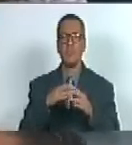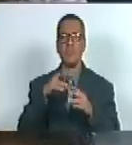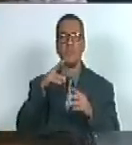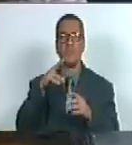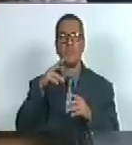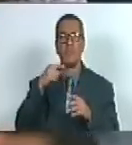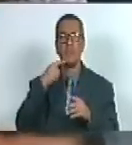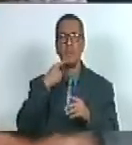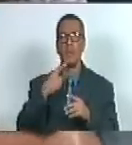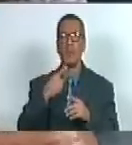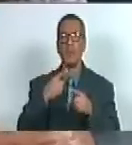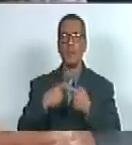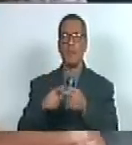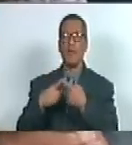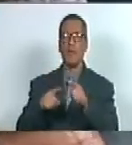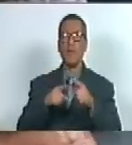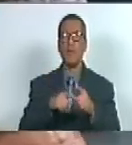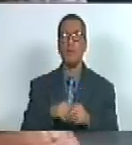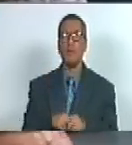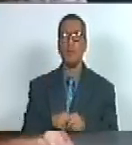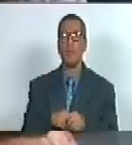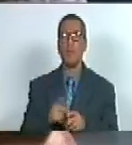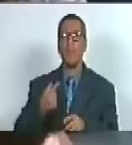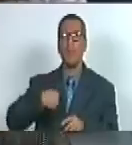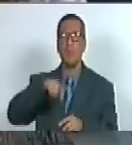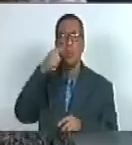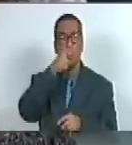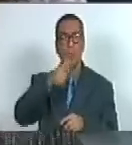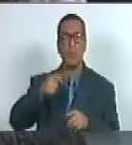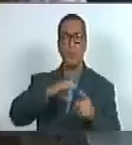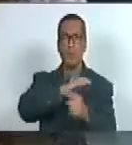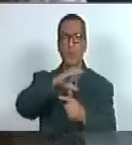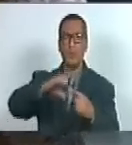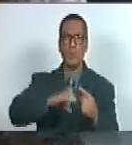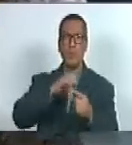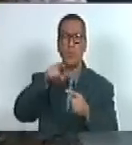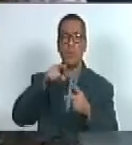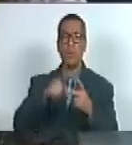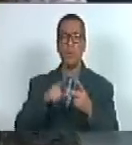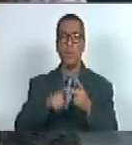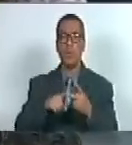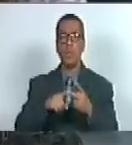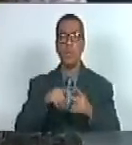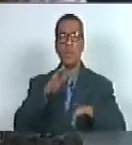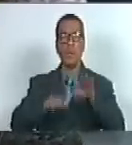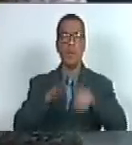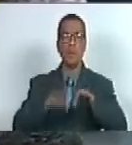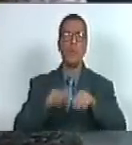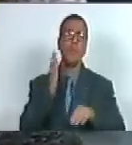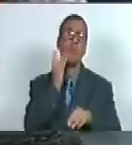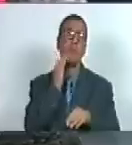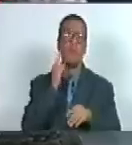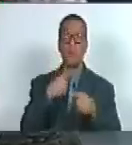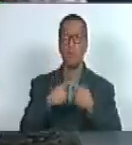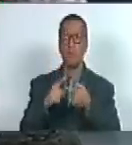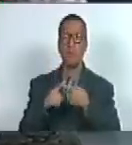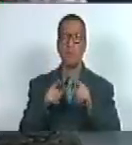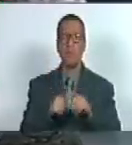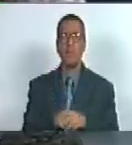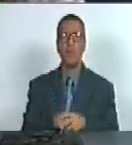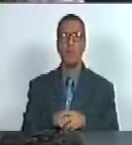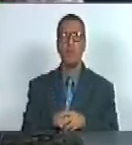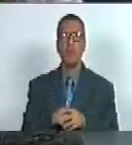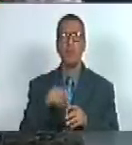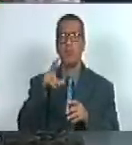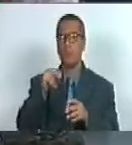es diverso no es lo mismo la cultura andina que la cultura barlobenteña pero además no